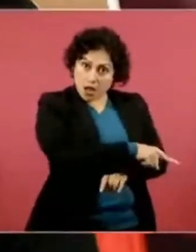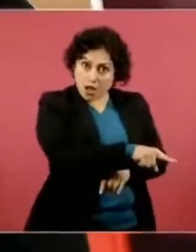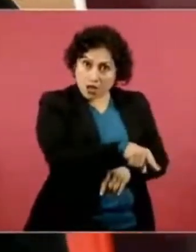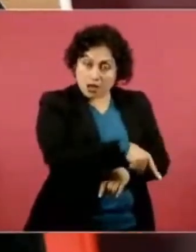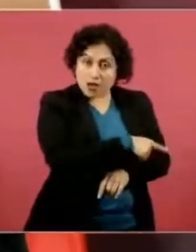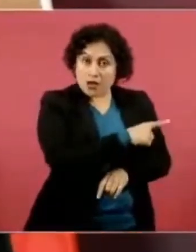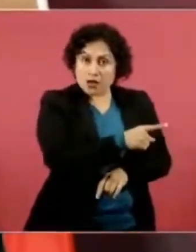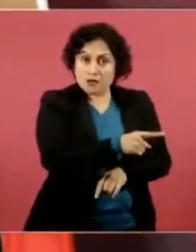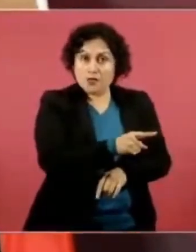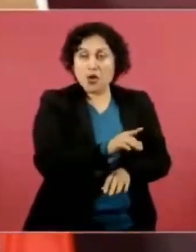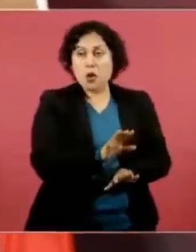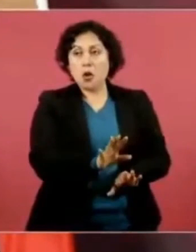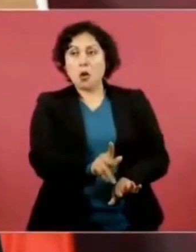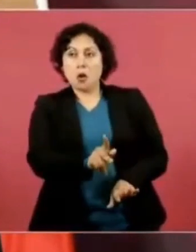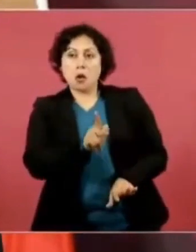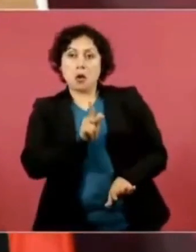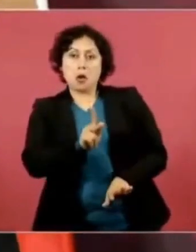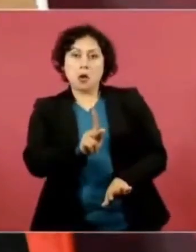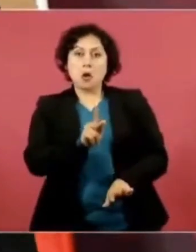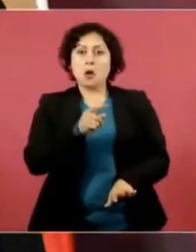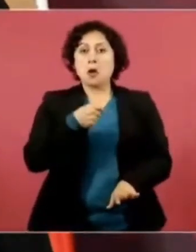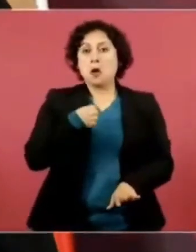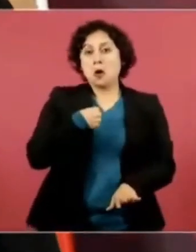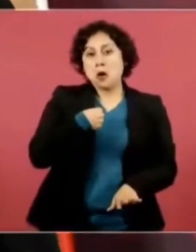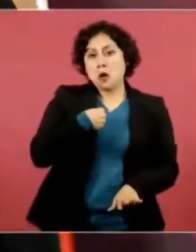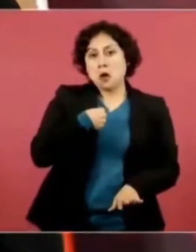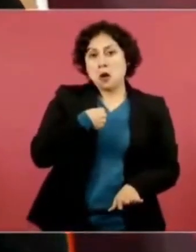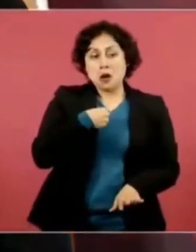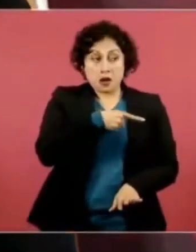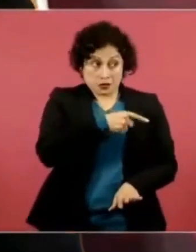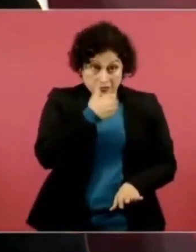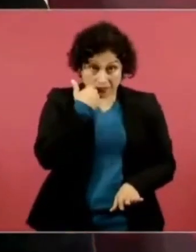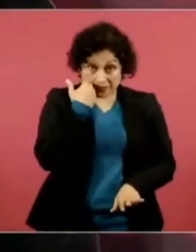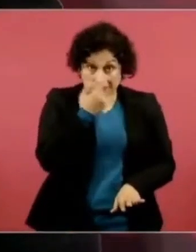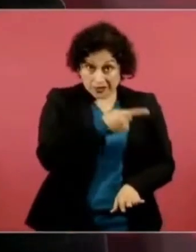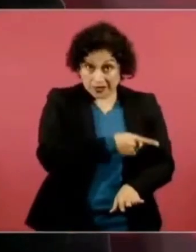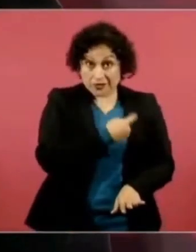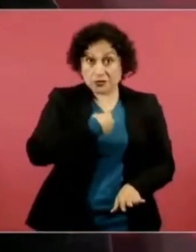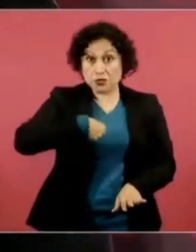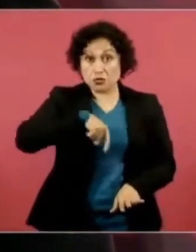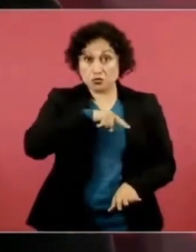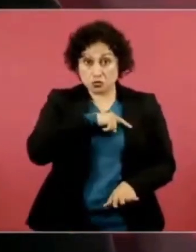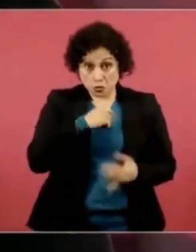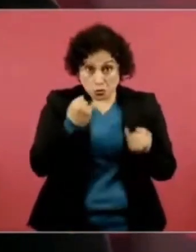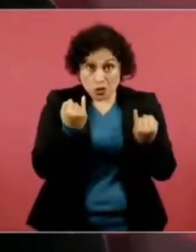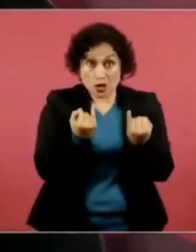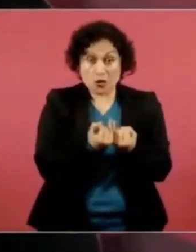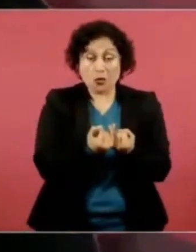sentar en el banquillo de los acusados.